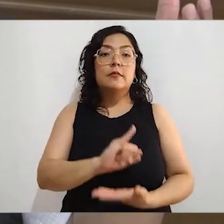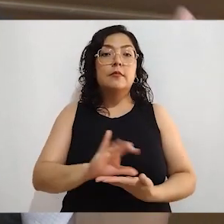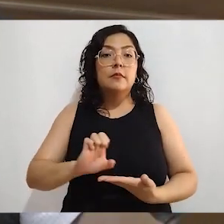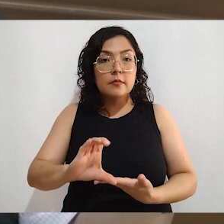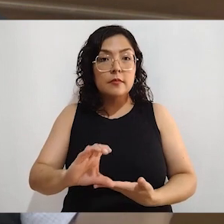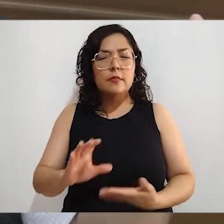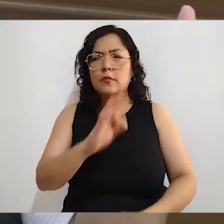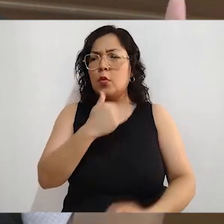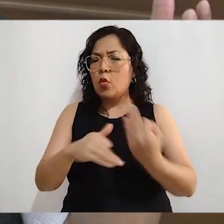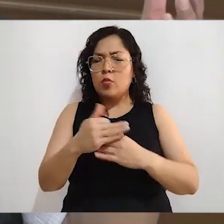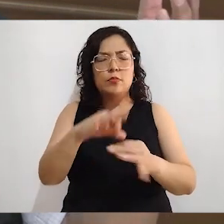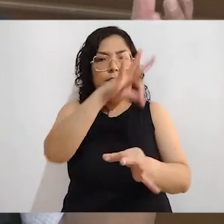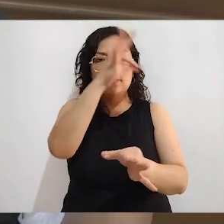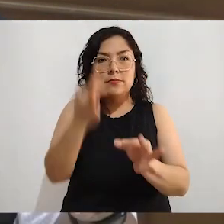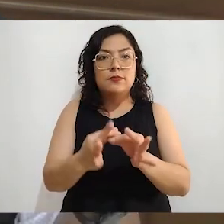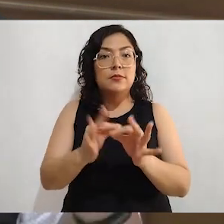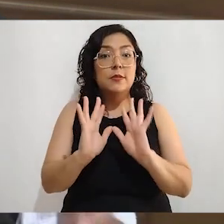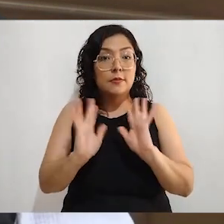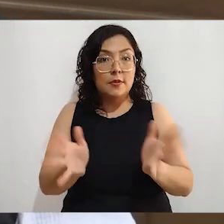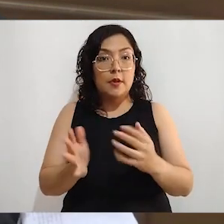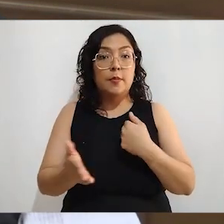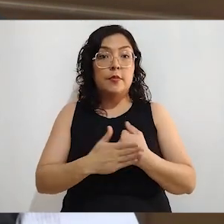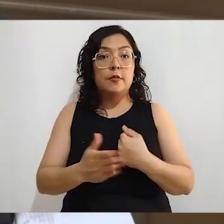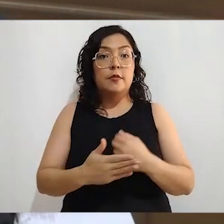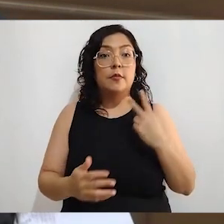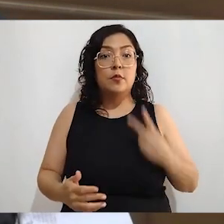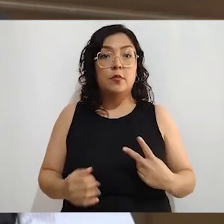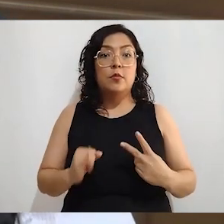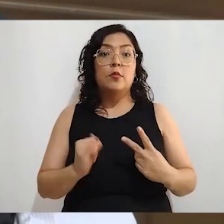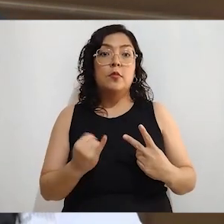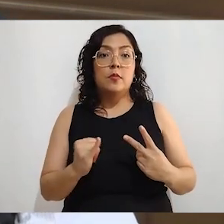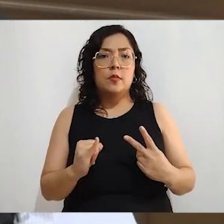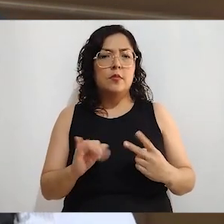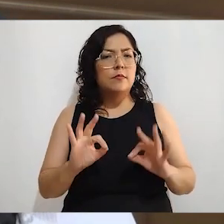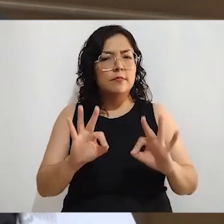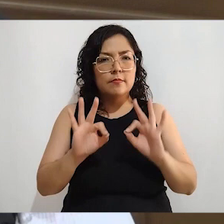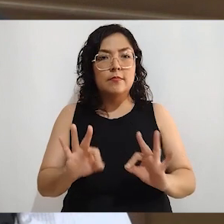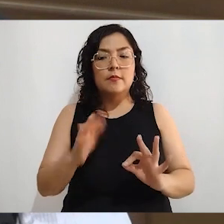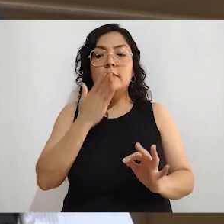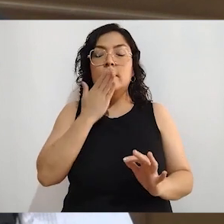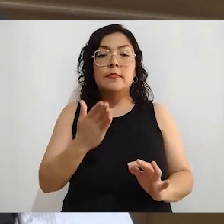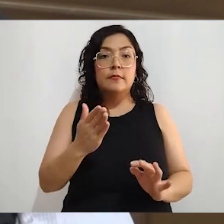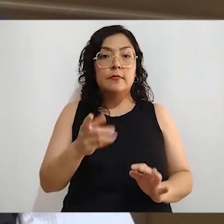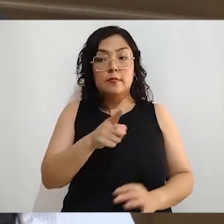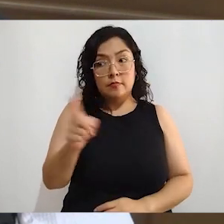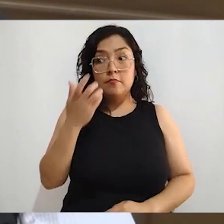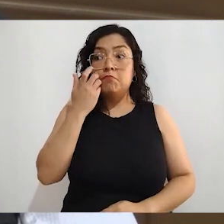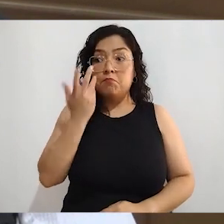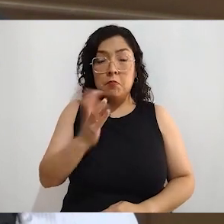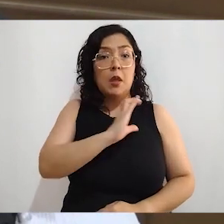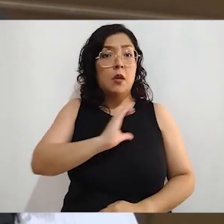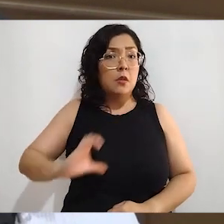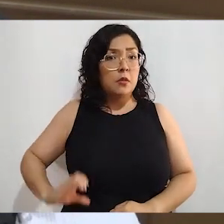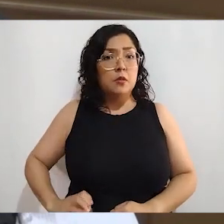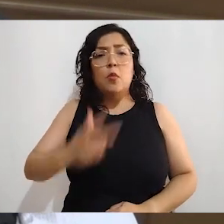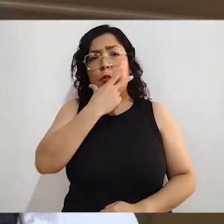el grupo está listo, todo está listo para que ese 2 de junio salga todo muy bien y que votemos por las y